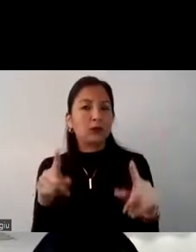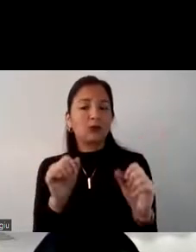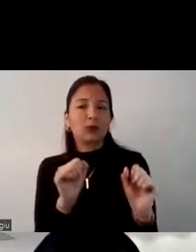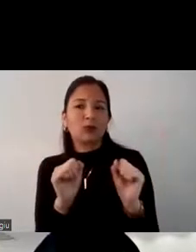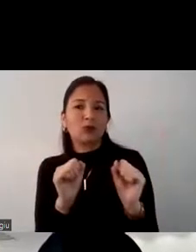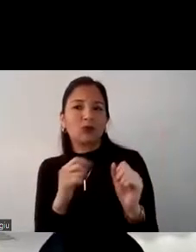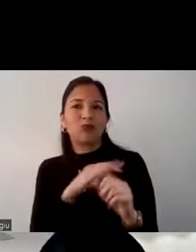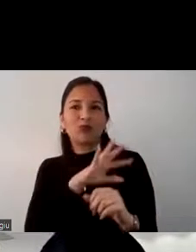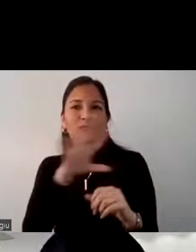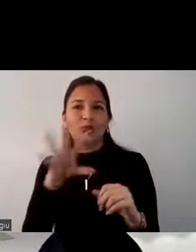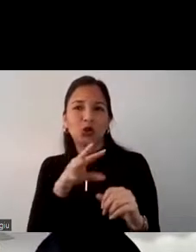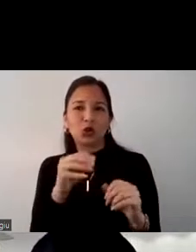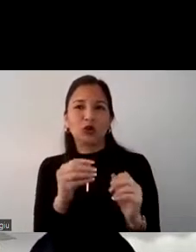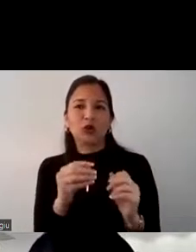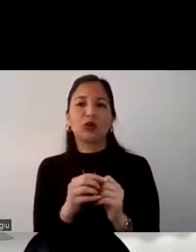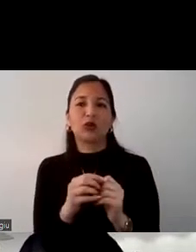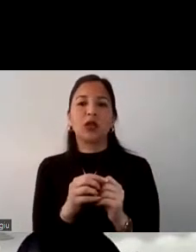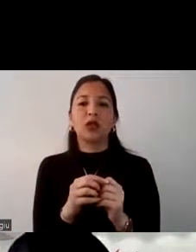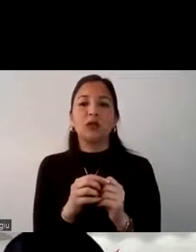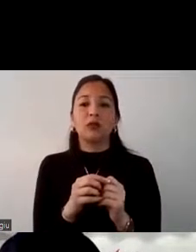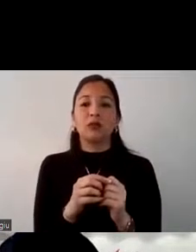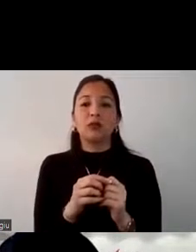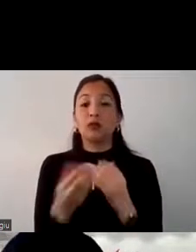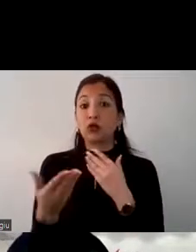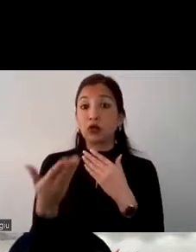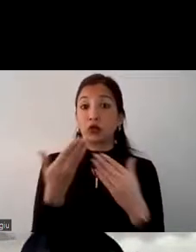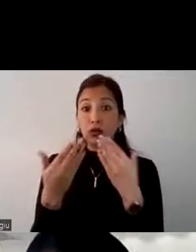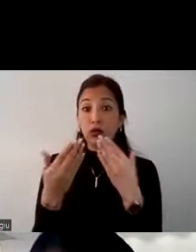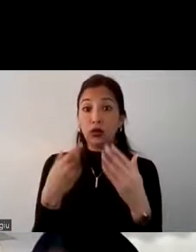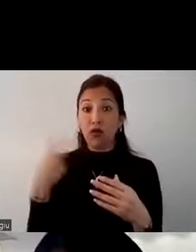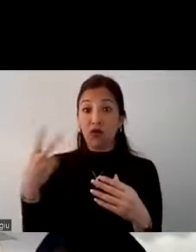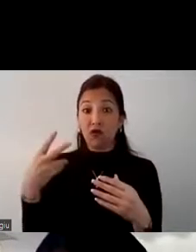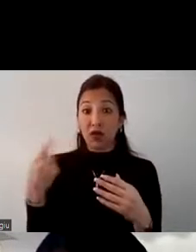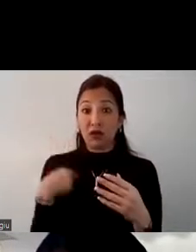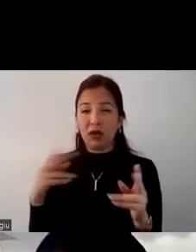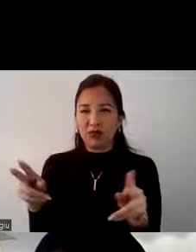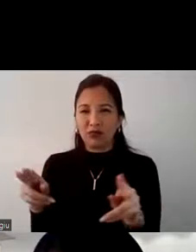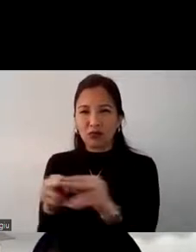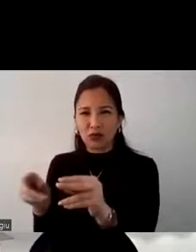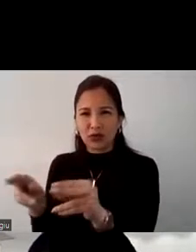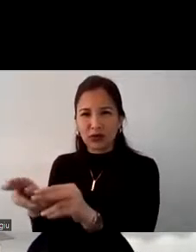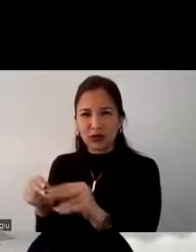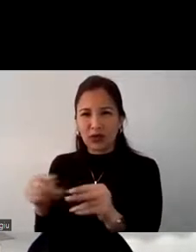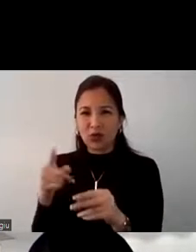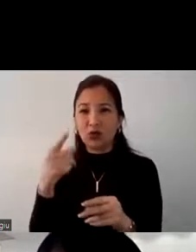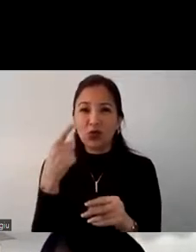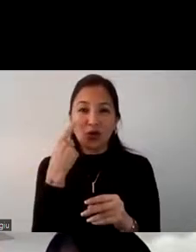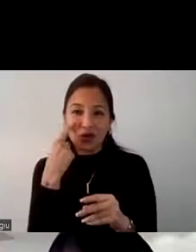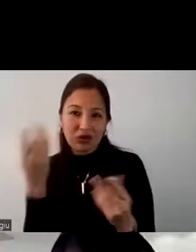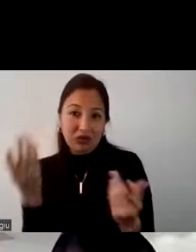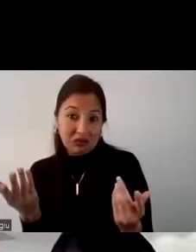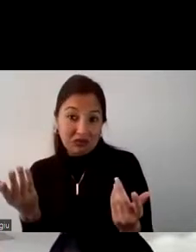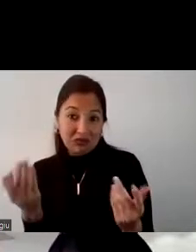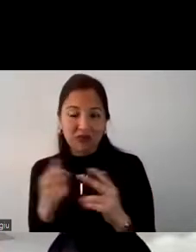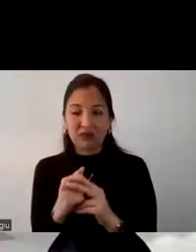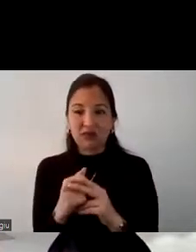bioseguridad debido a que cuando uno tiene contacto con su familia o amigos muy cercanos uno los conoce y sabe